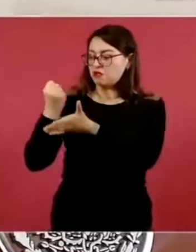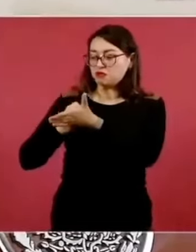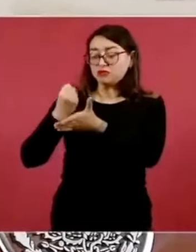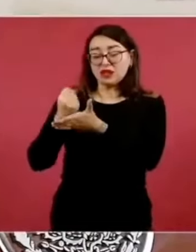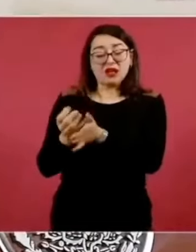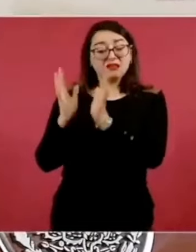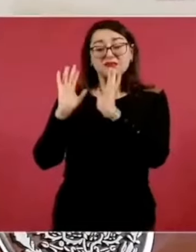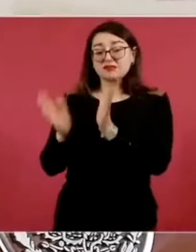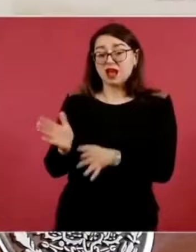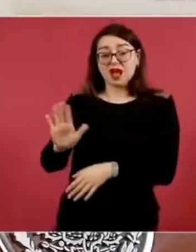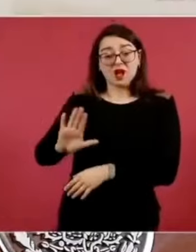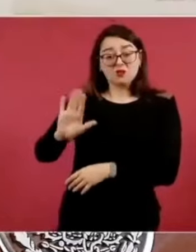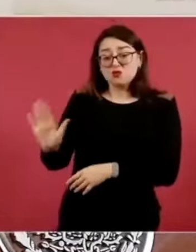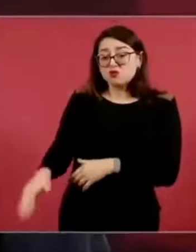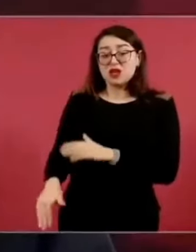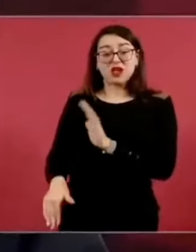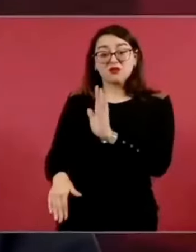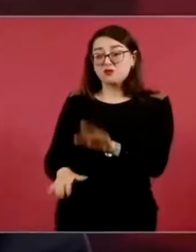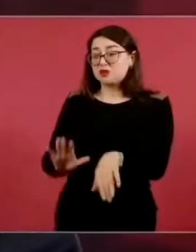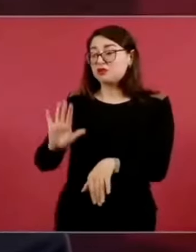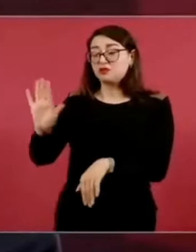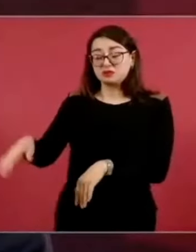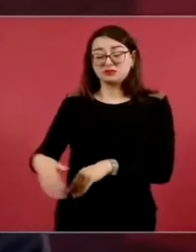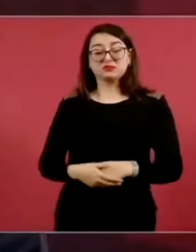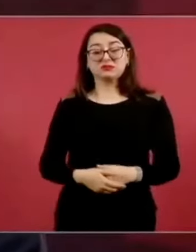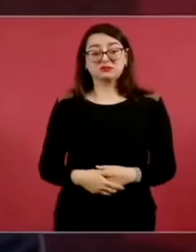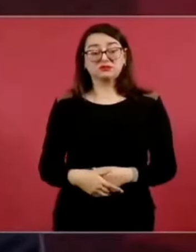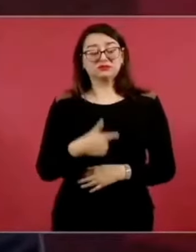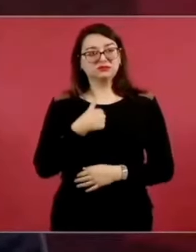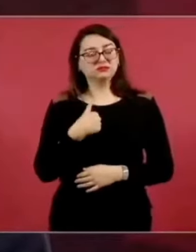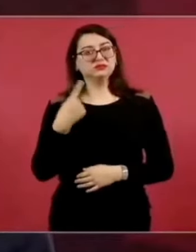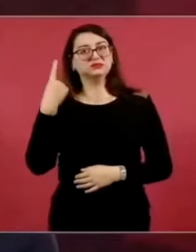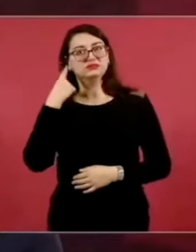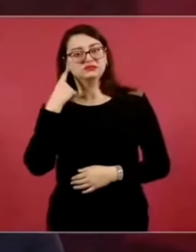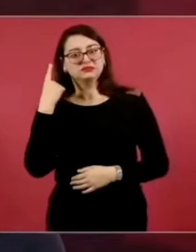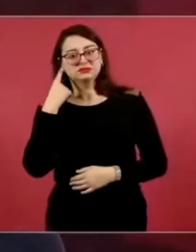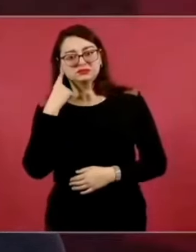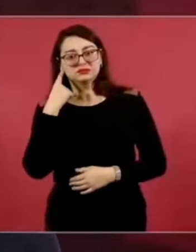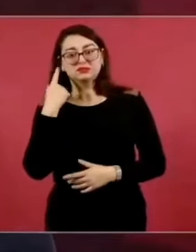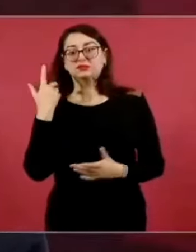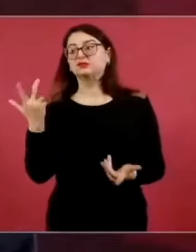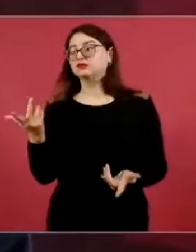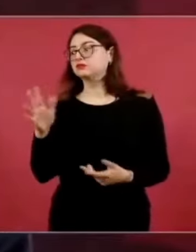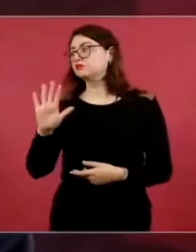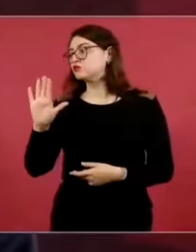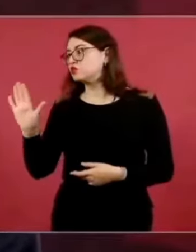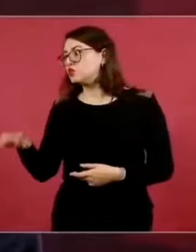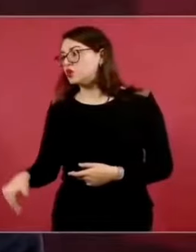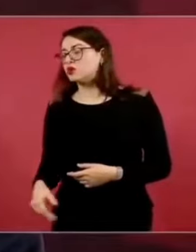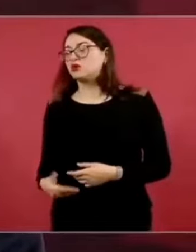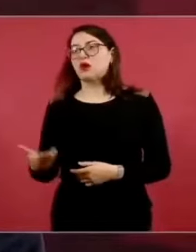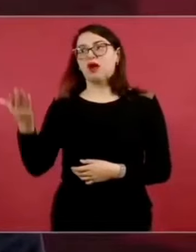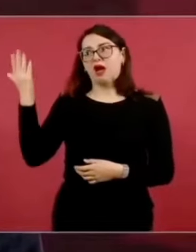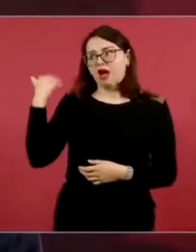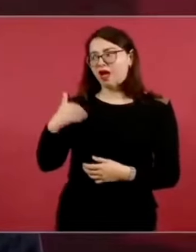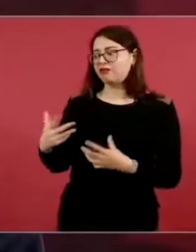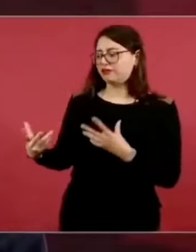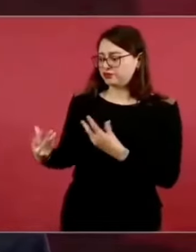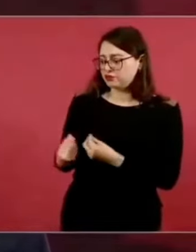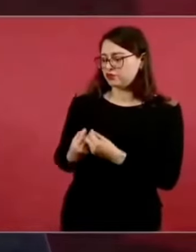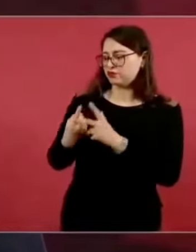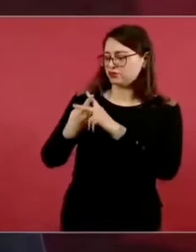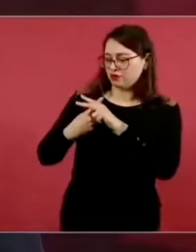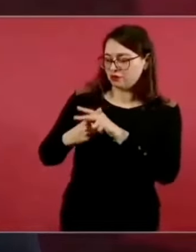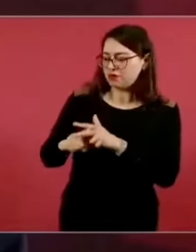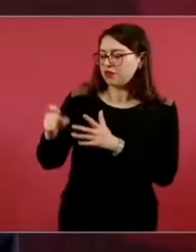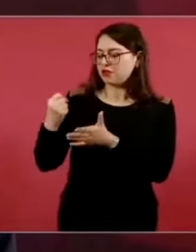Cada vez que me entero de que ya hay uno menos de los que fueron precursores